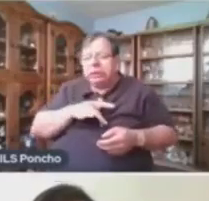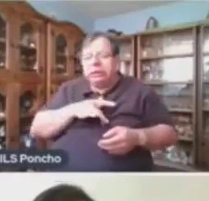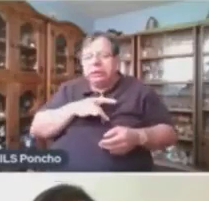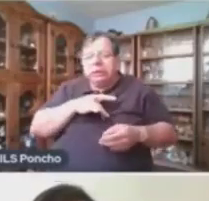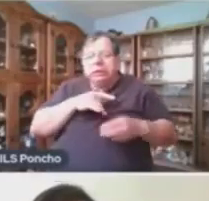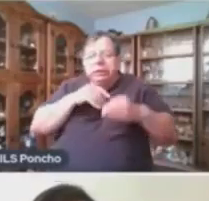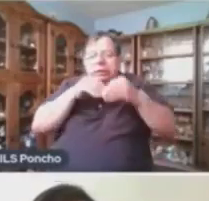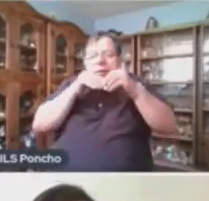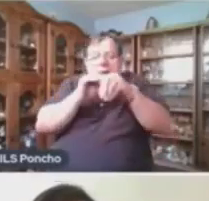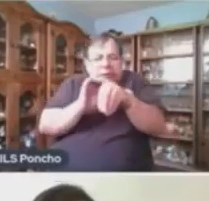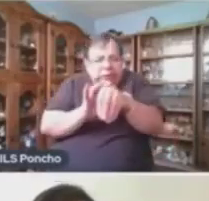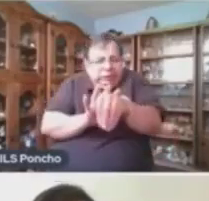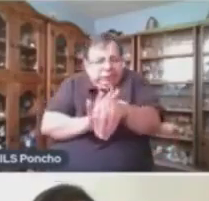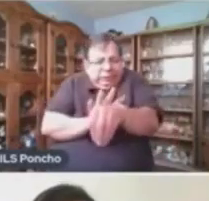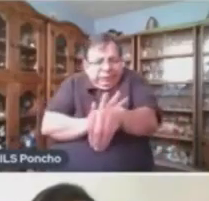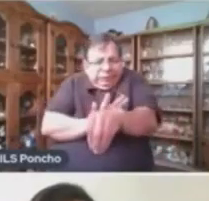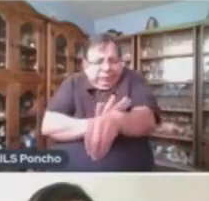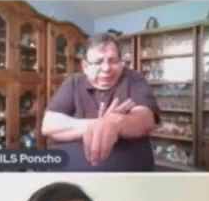Celerizaban